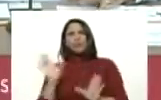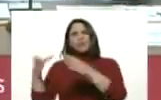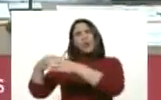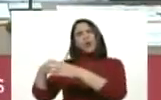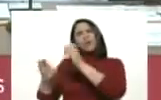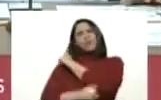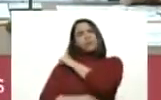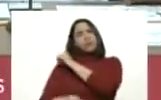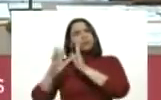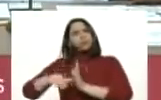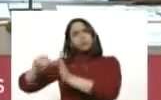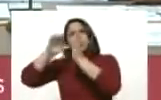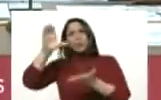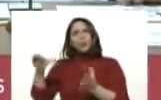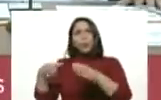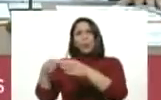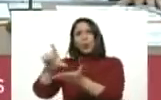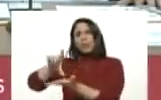estafadores del Grupo de Lima.